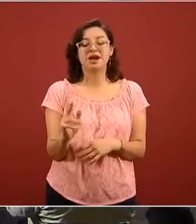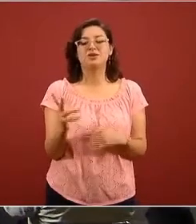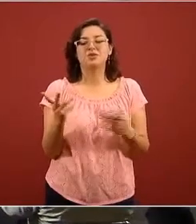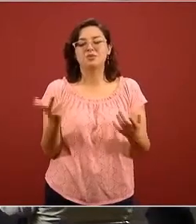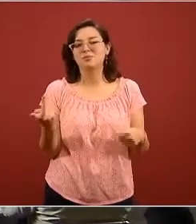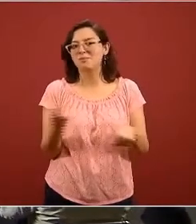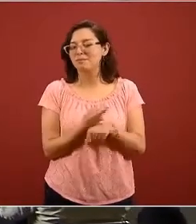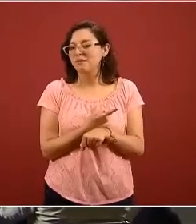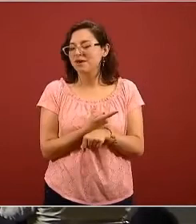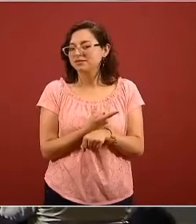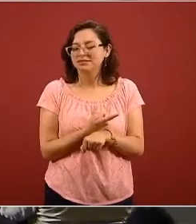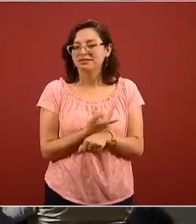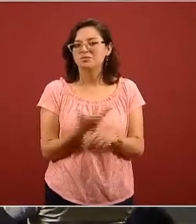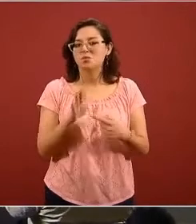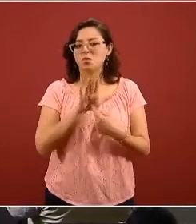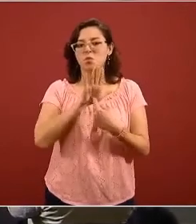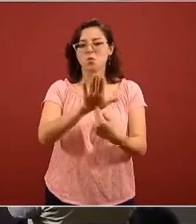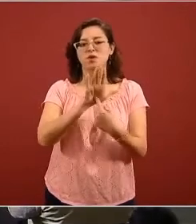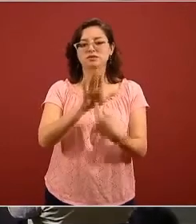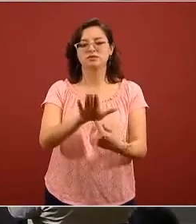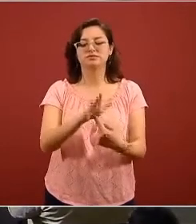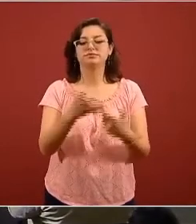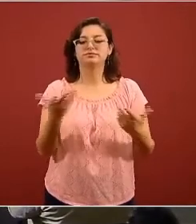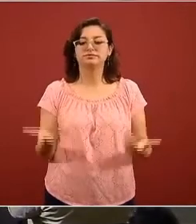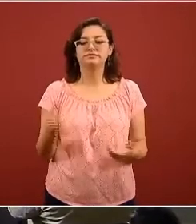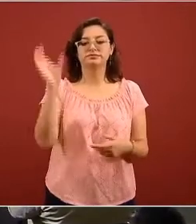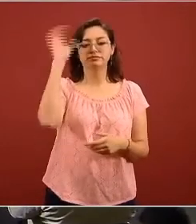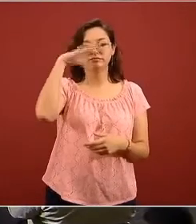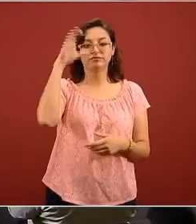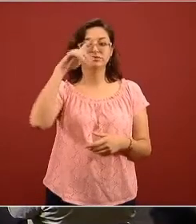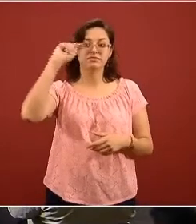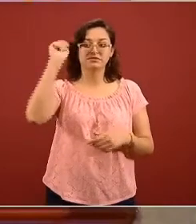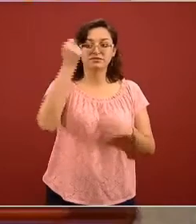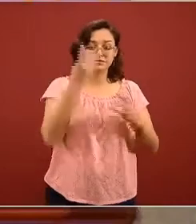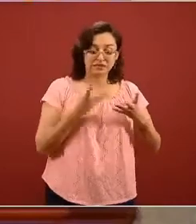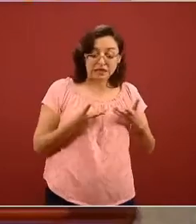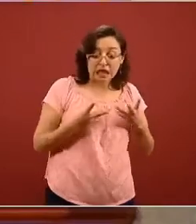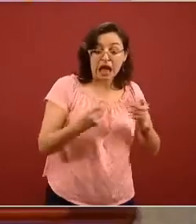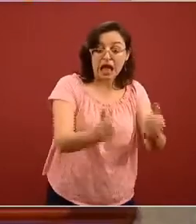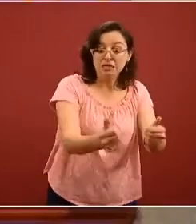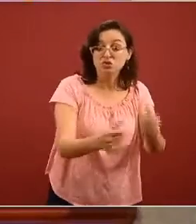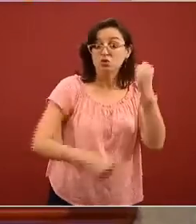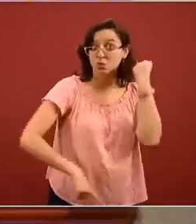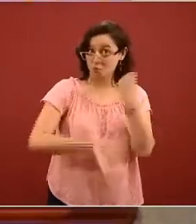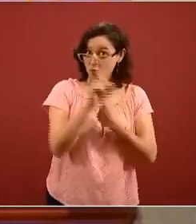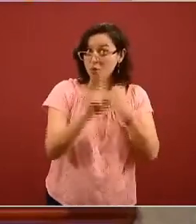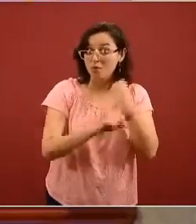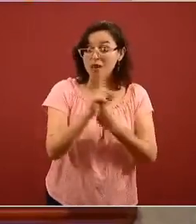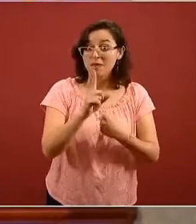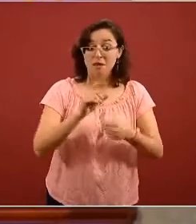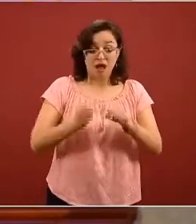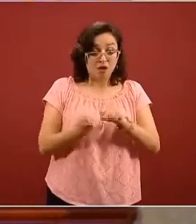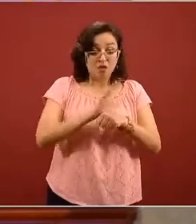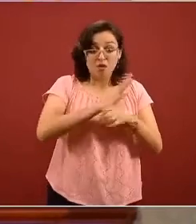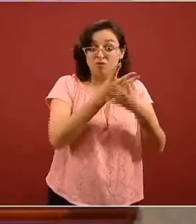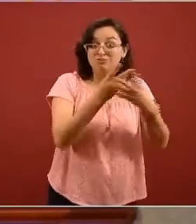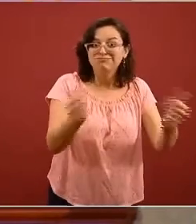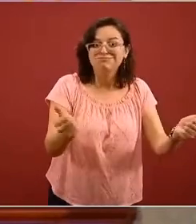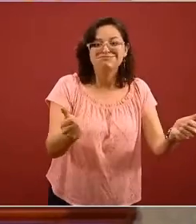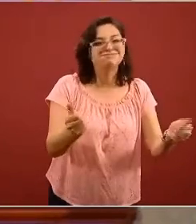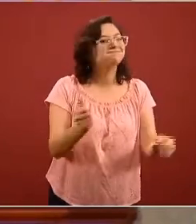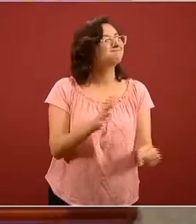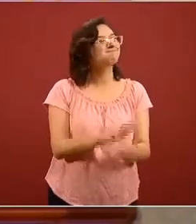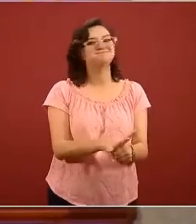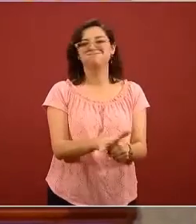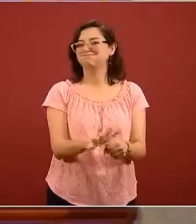es que el gasto en ciencia y tecnología no es suficiente para resolver un problema tan grave como el que estamos enfrentando